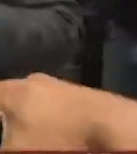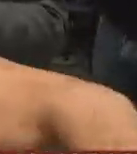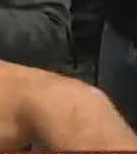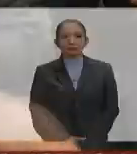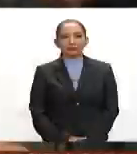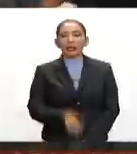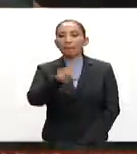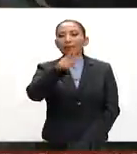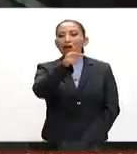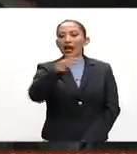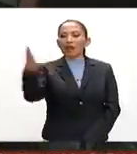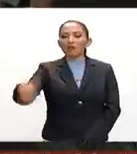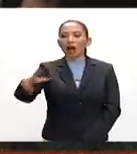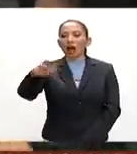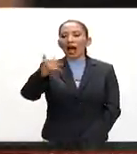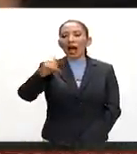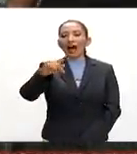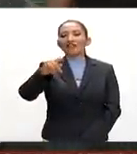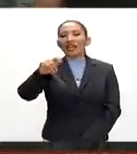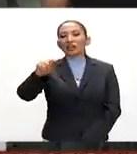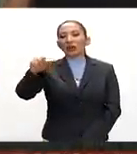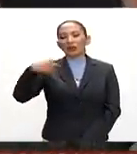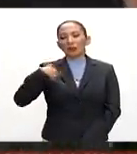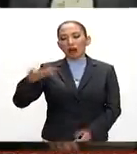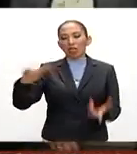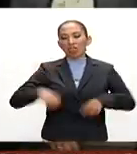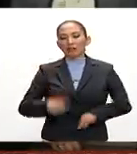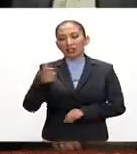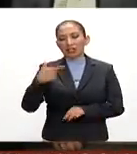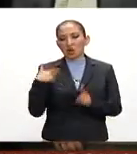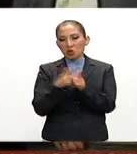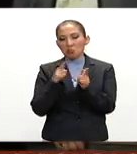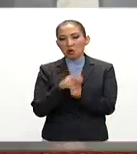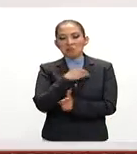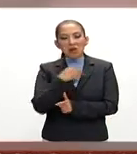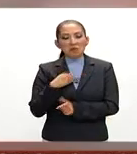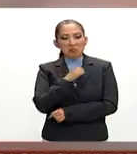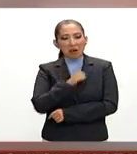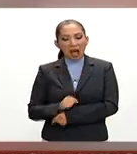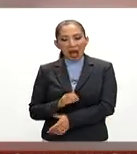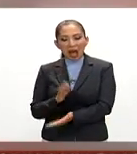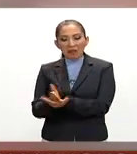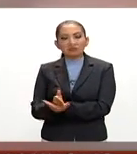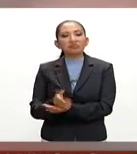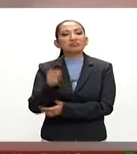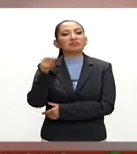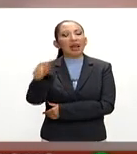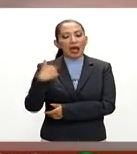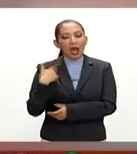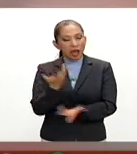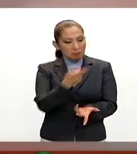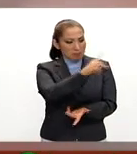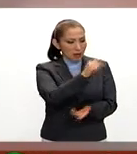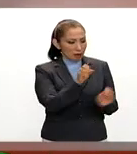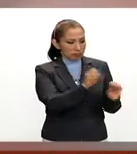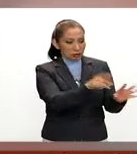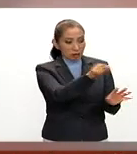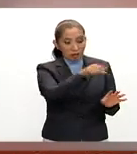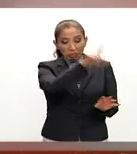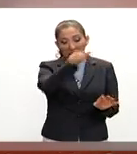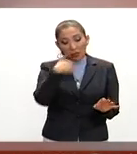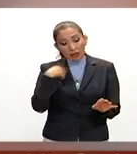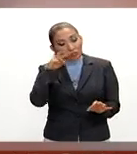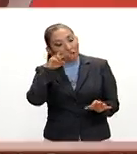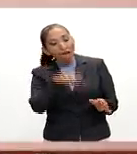la PGR busca a Javier Duarte por lavado de dinero y delincuencia organizada hay que dejar actuar a la PGR y a partir de ello